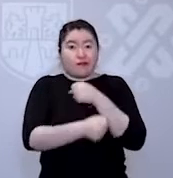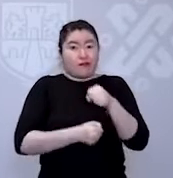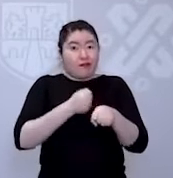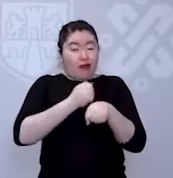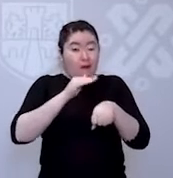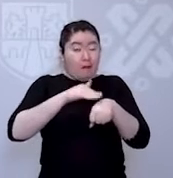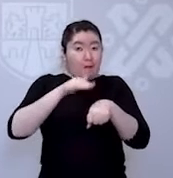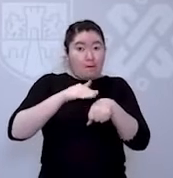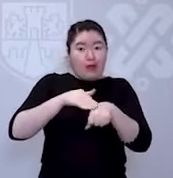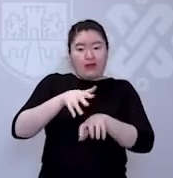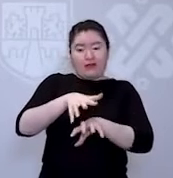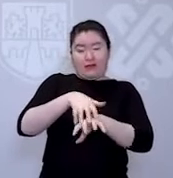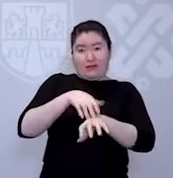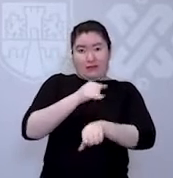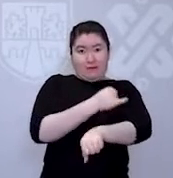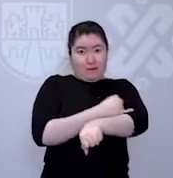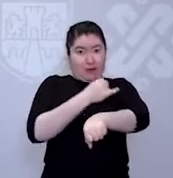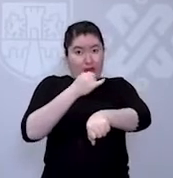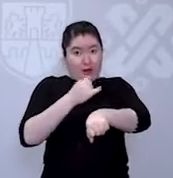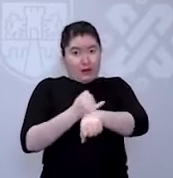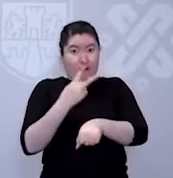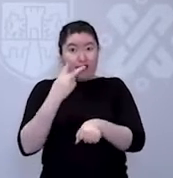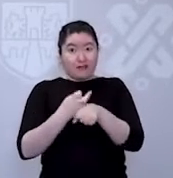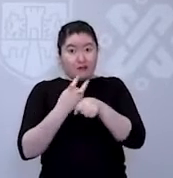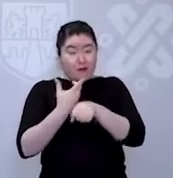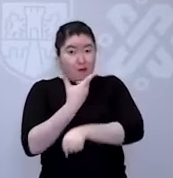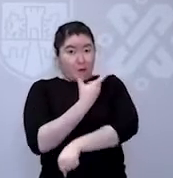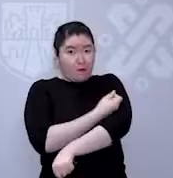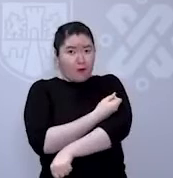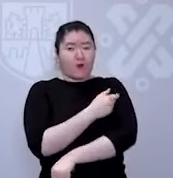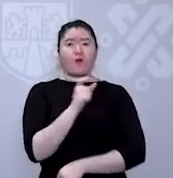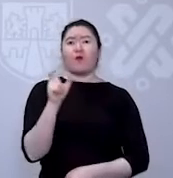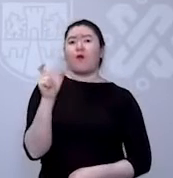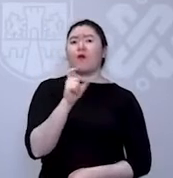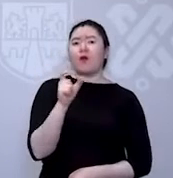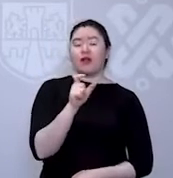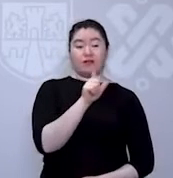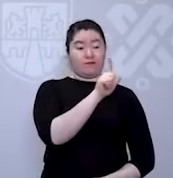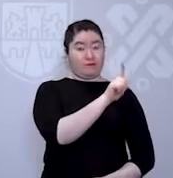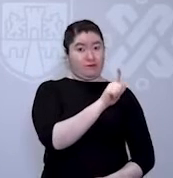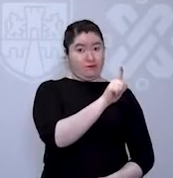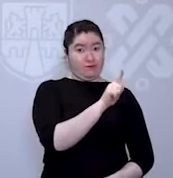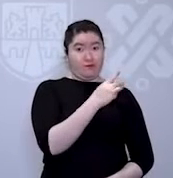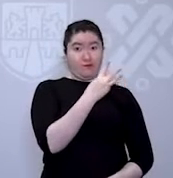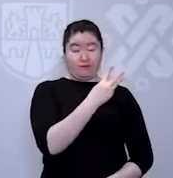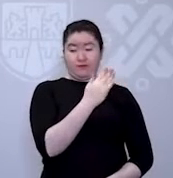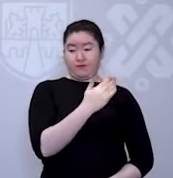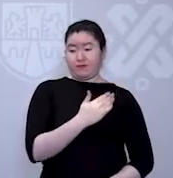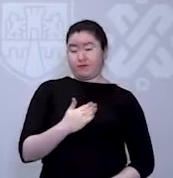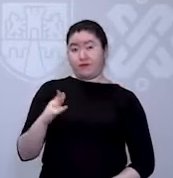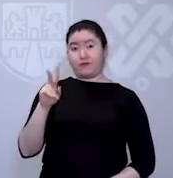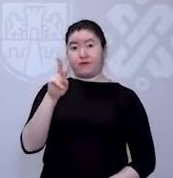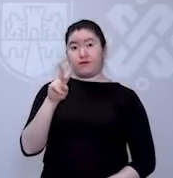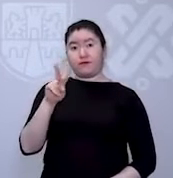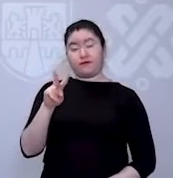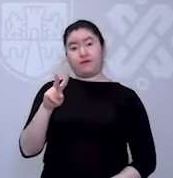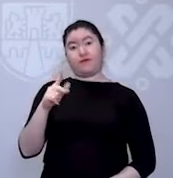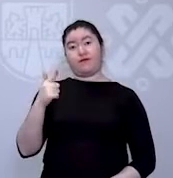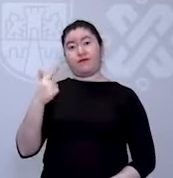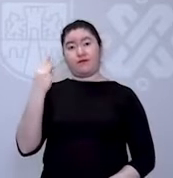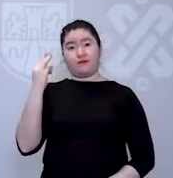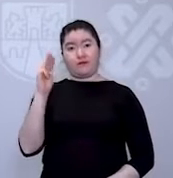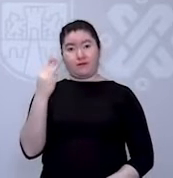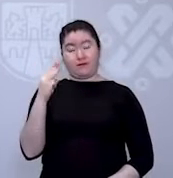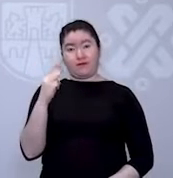de las alcaldías de Tlalpan e Iztapalapa se llevará a cabo de lunes 3 al viernes 7 de